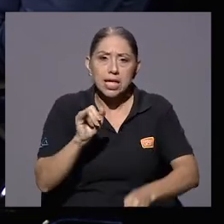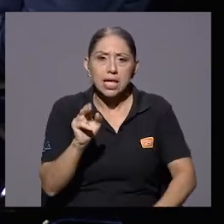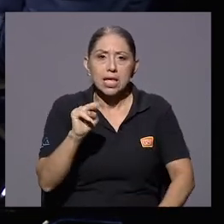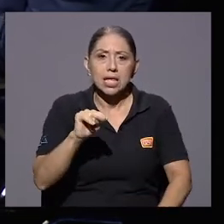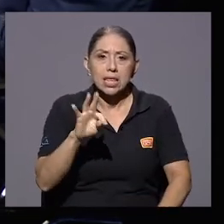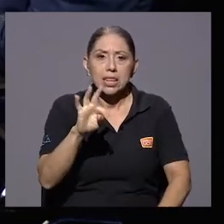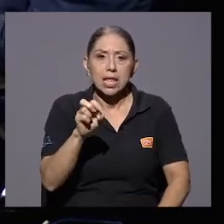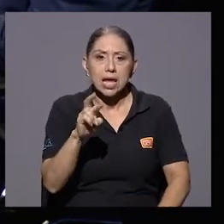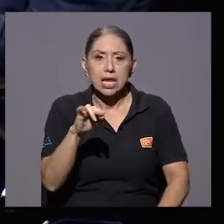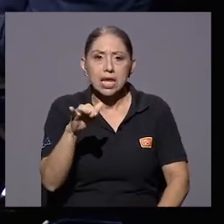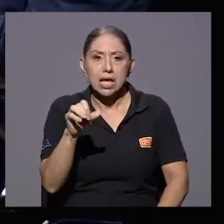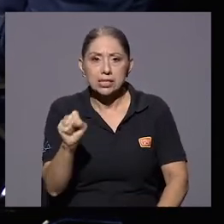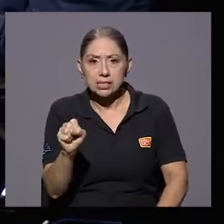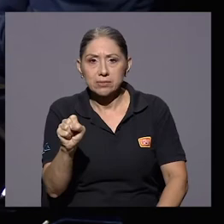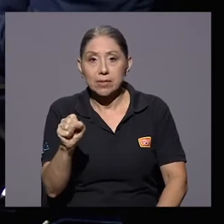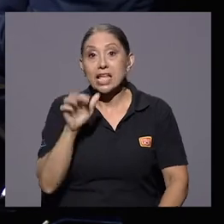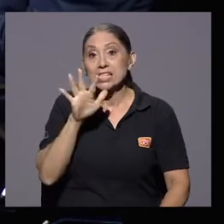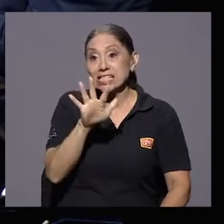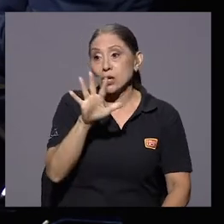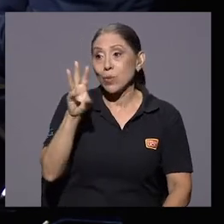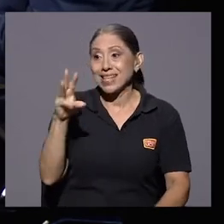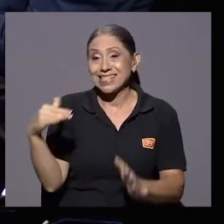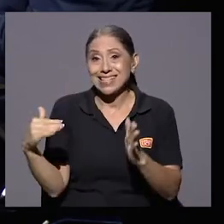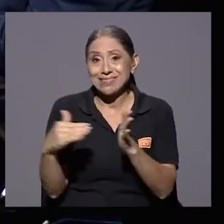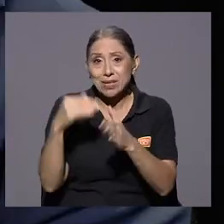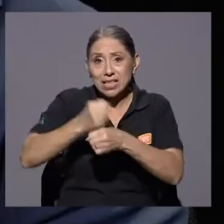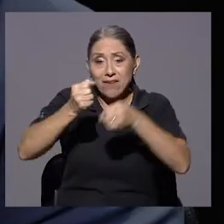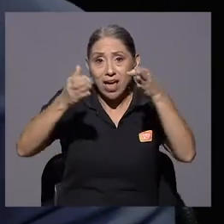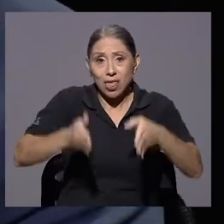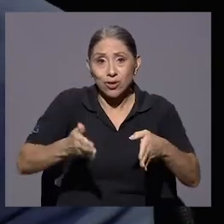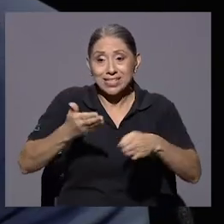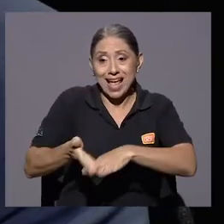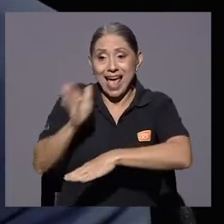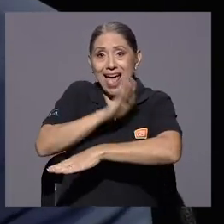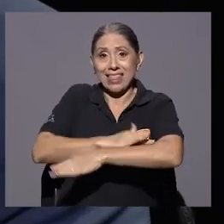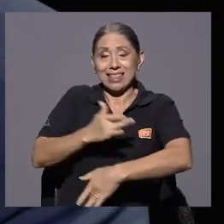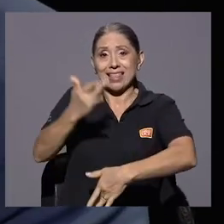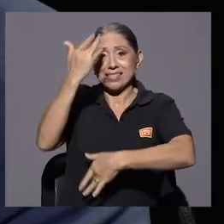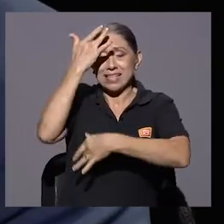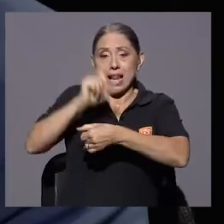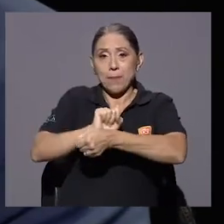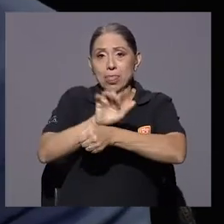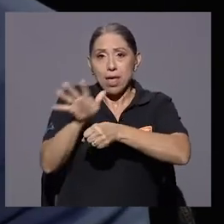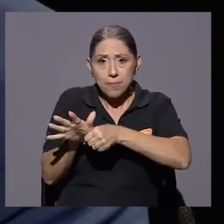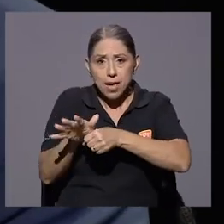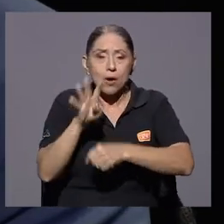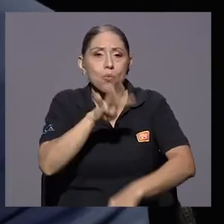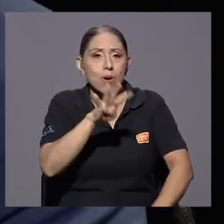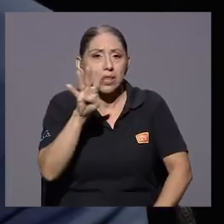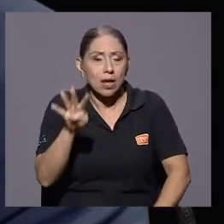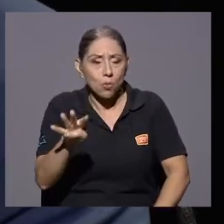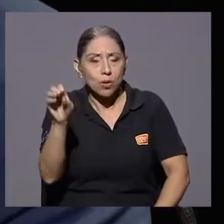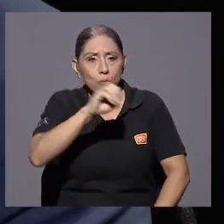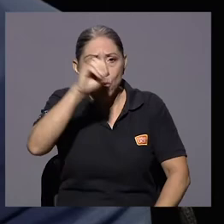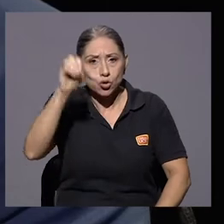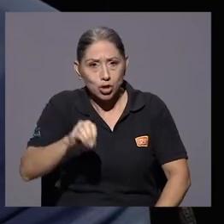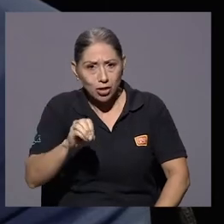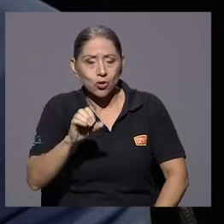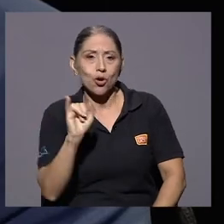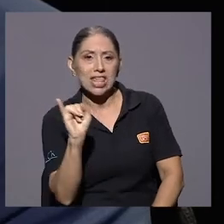O sea, de los 56 mil trabajadores que éramos antes de la pandemia, el 44% era interino, o más de 20 mil trabajadores.